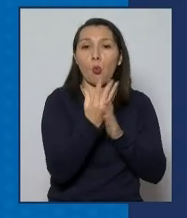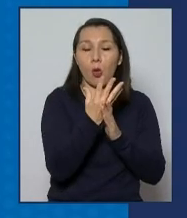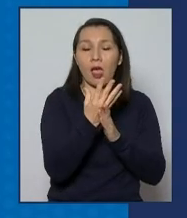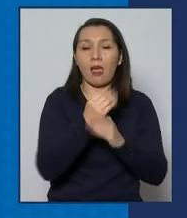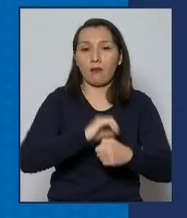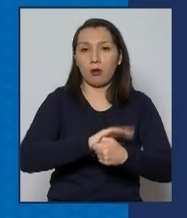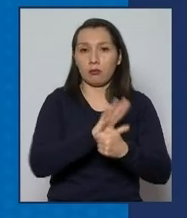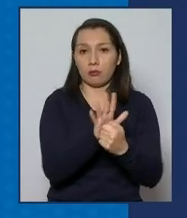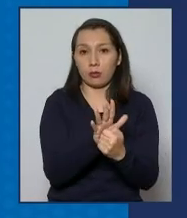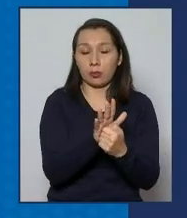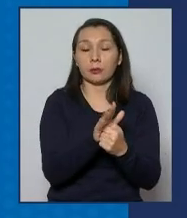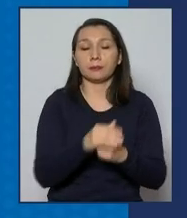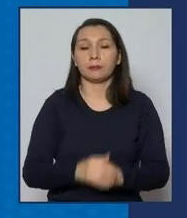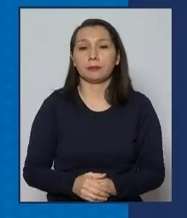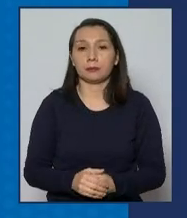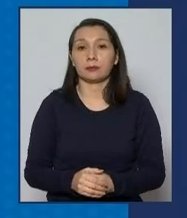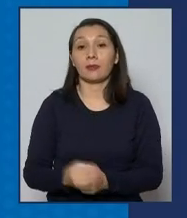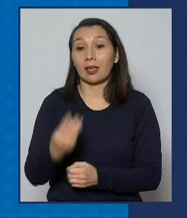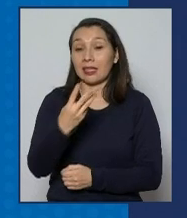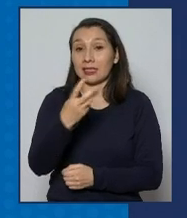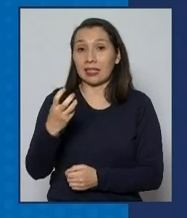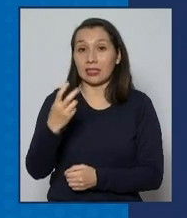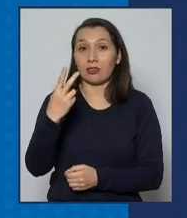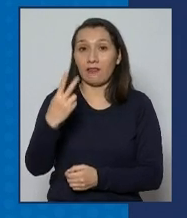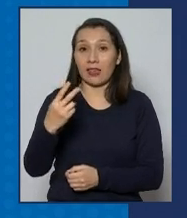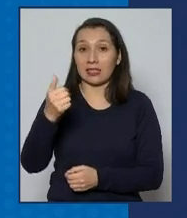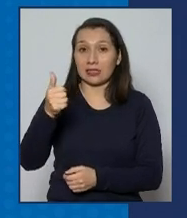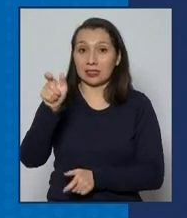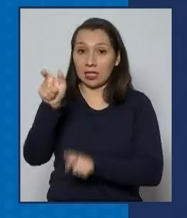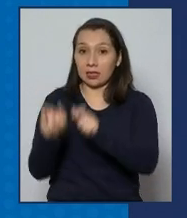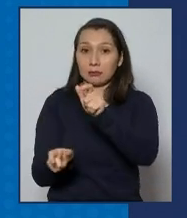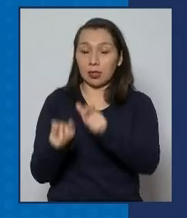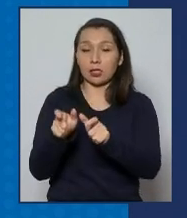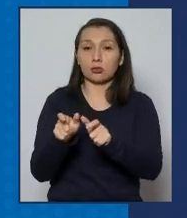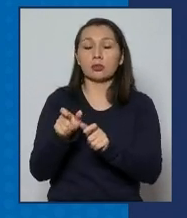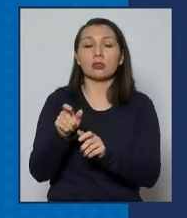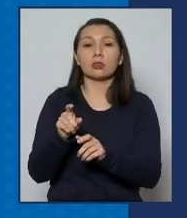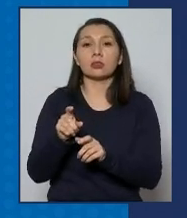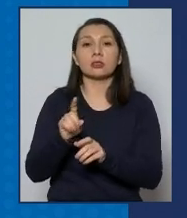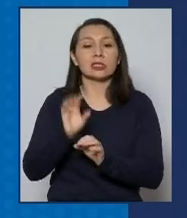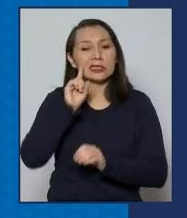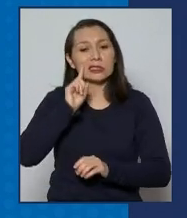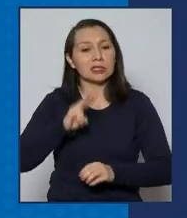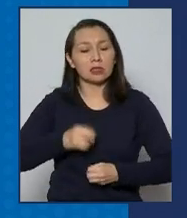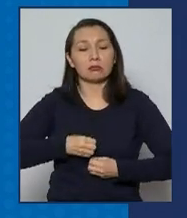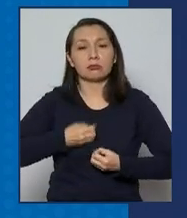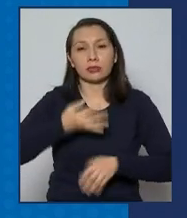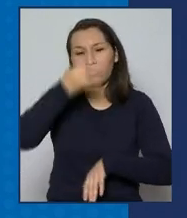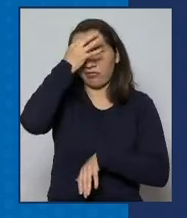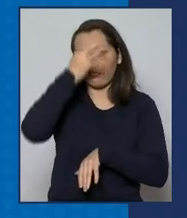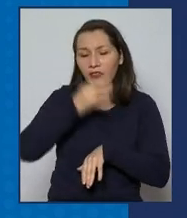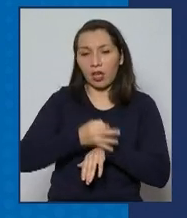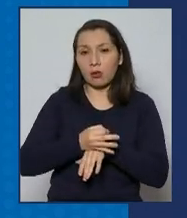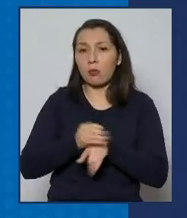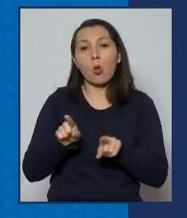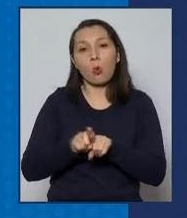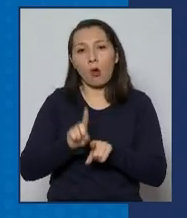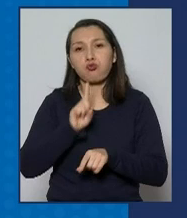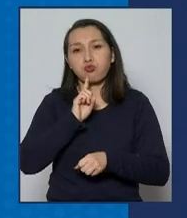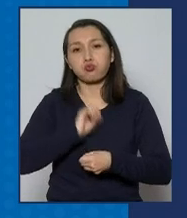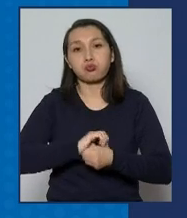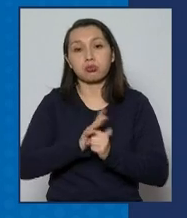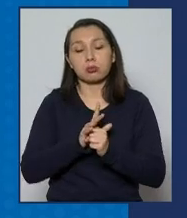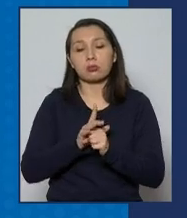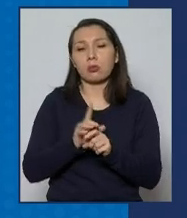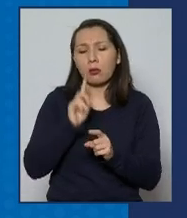de los cuales 326 son personas que no han manifestado síntomas y que en general